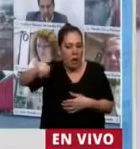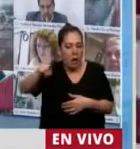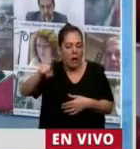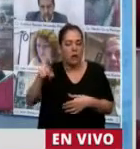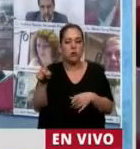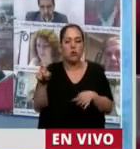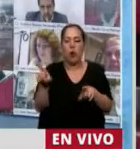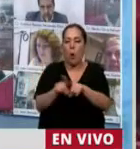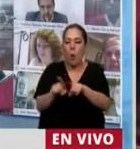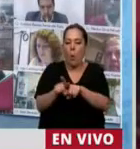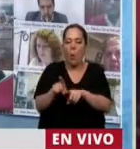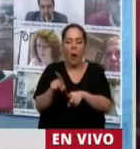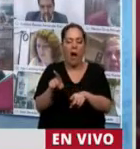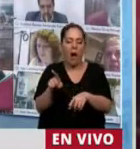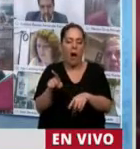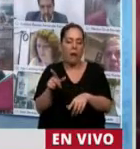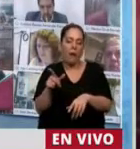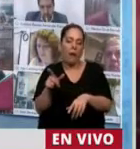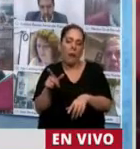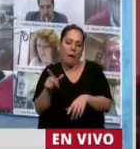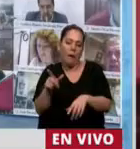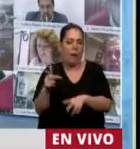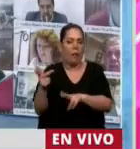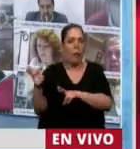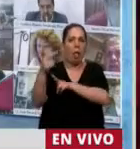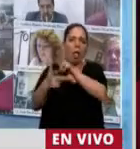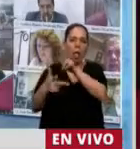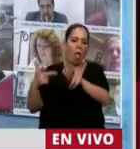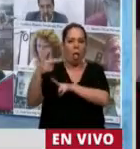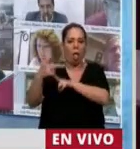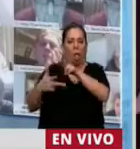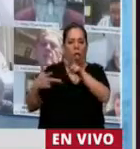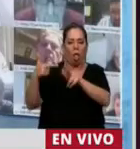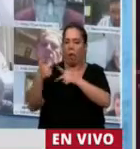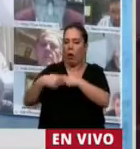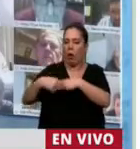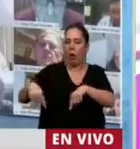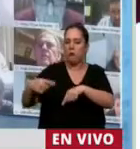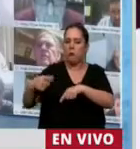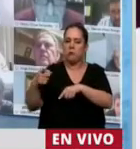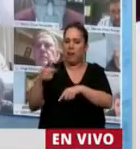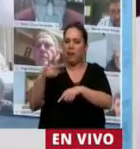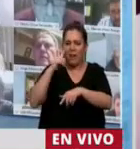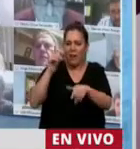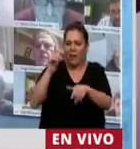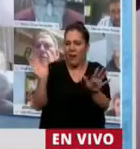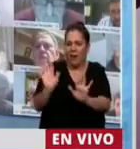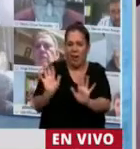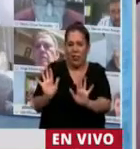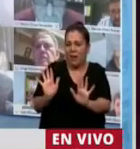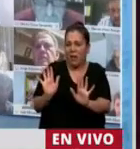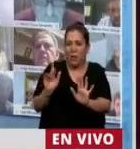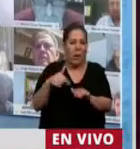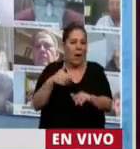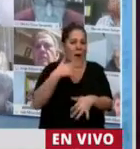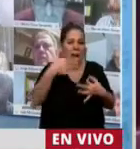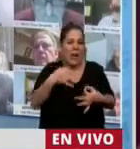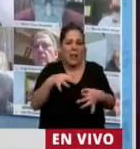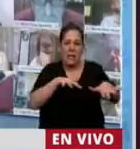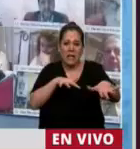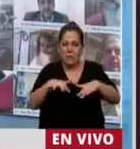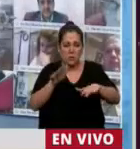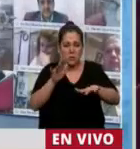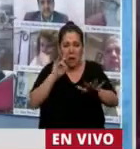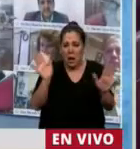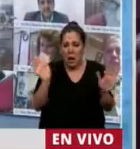defender todos los días, ¿no? Hay algunos que les gusta ser autoritarios, no les gustan las instituciones de la democracia y por